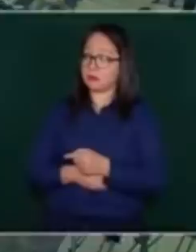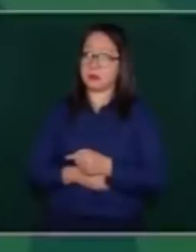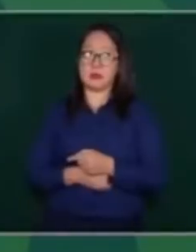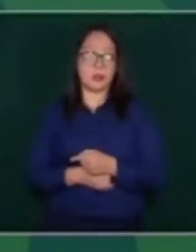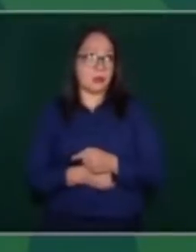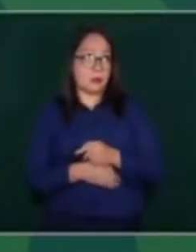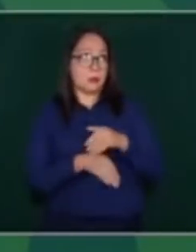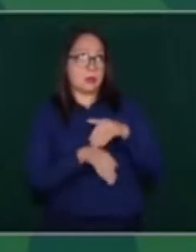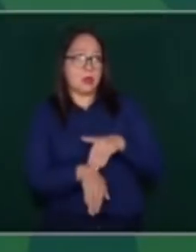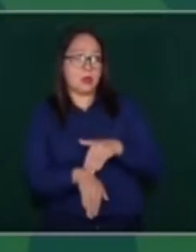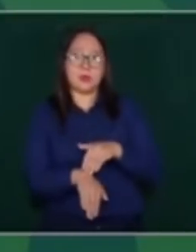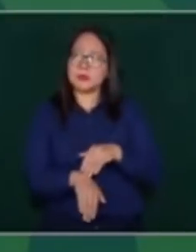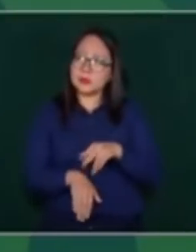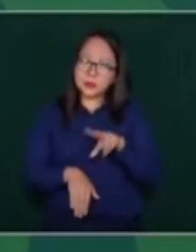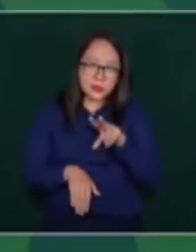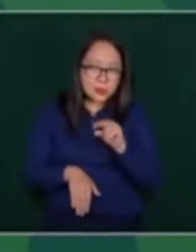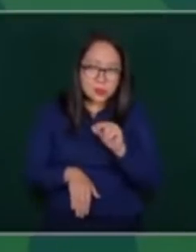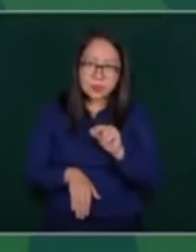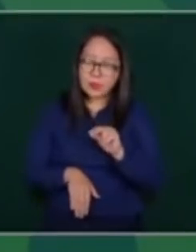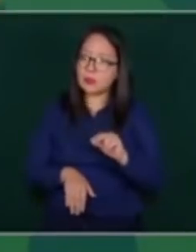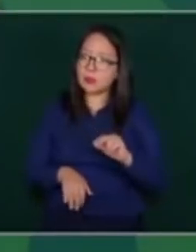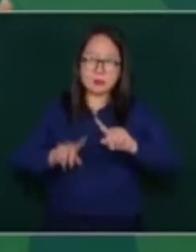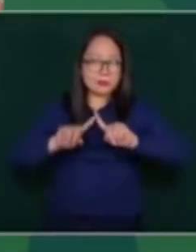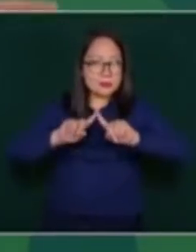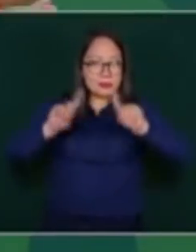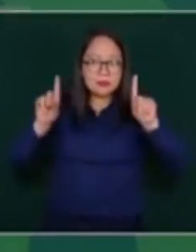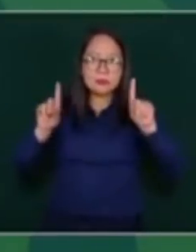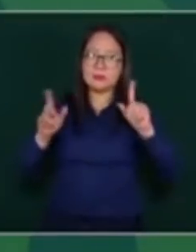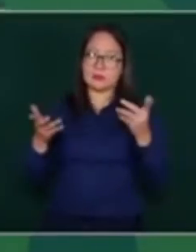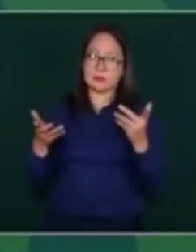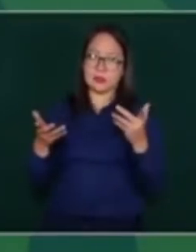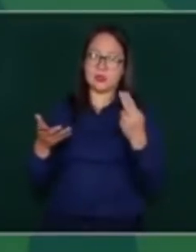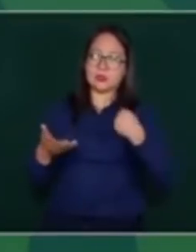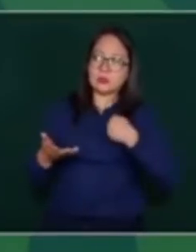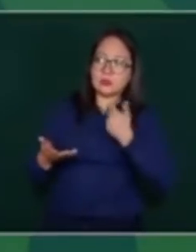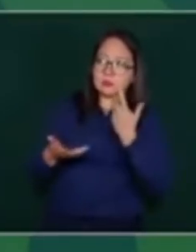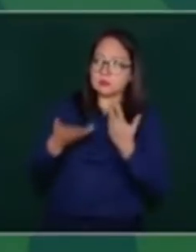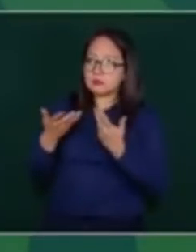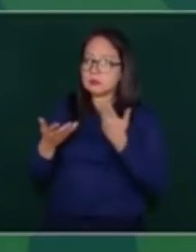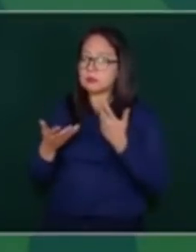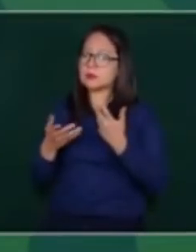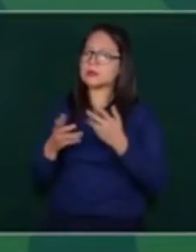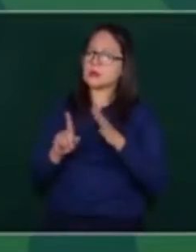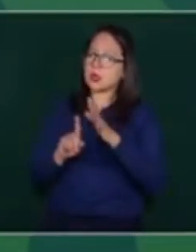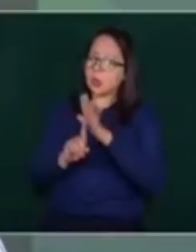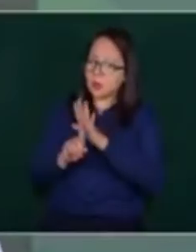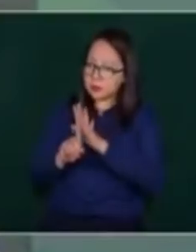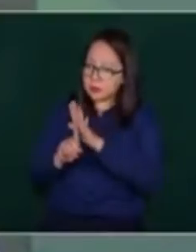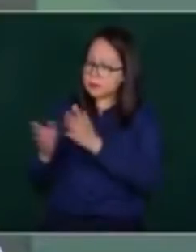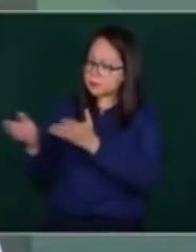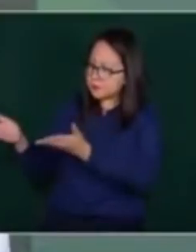estamos convenciendo a las líneas para que vayan